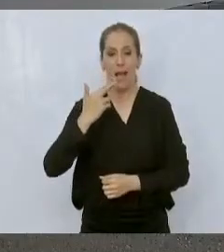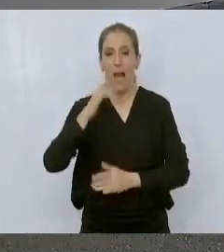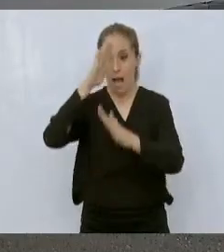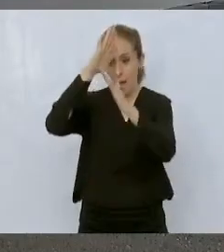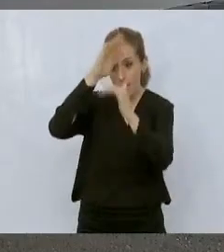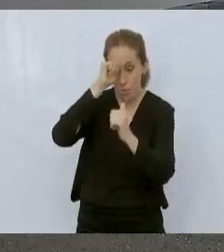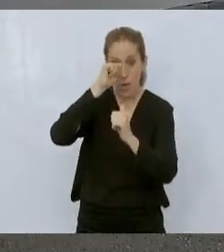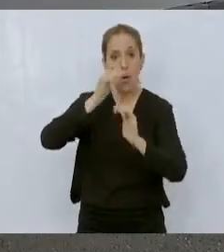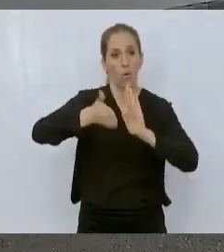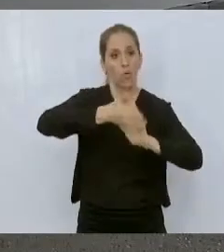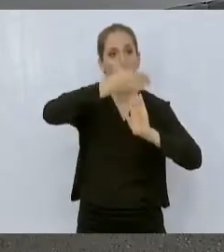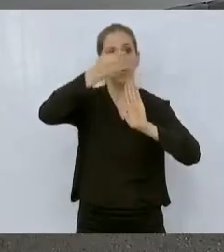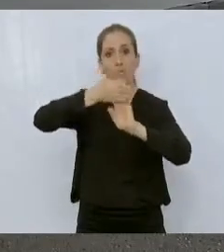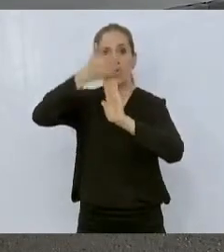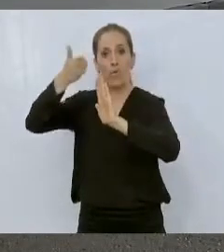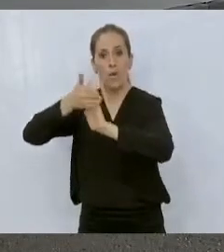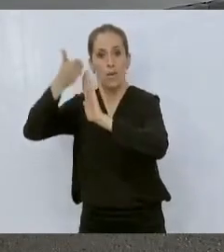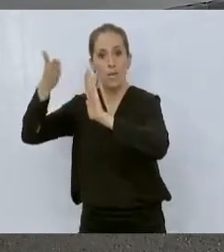municipio,